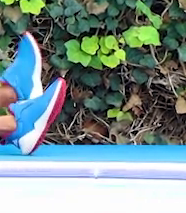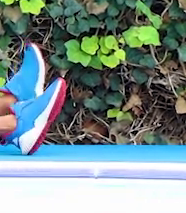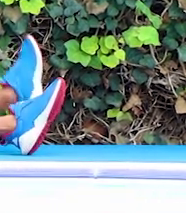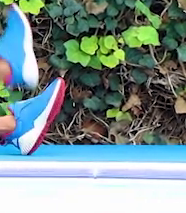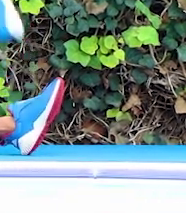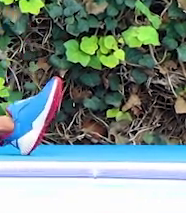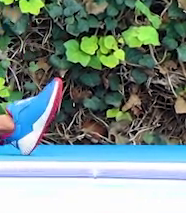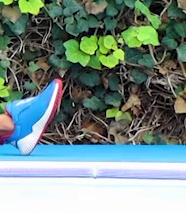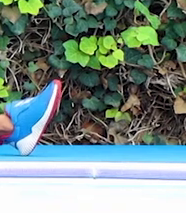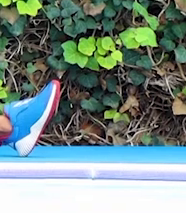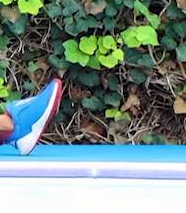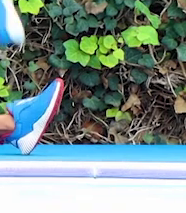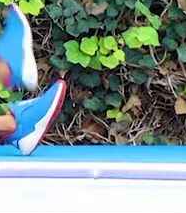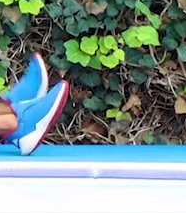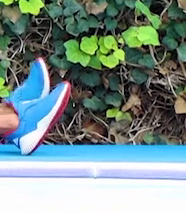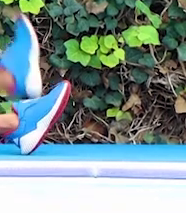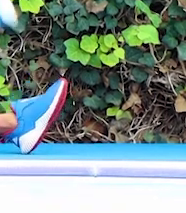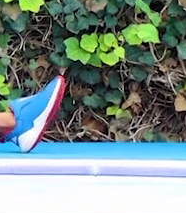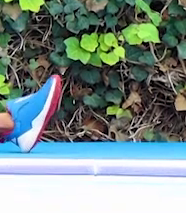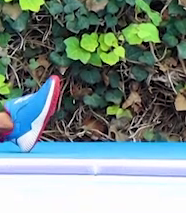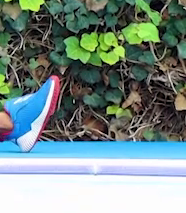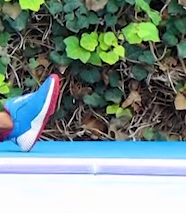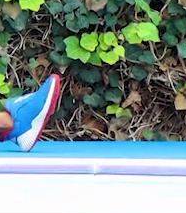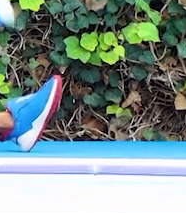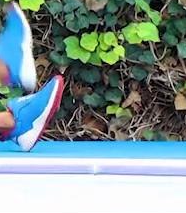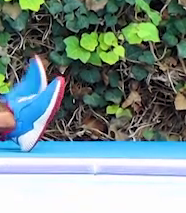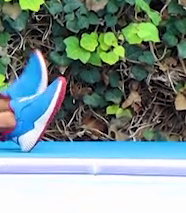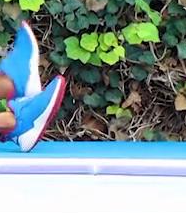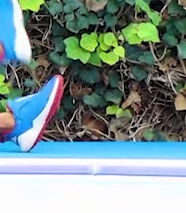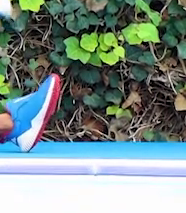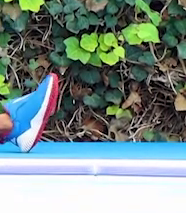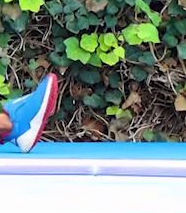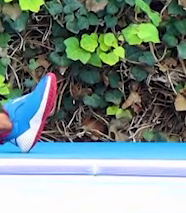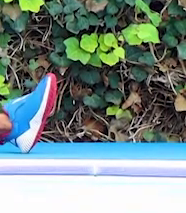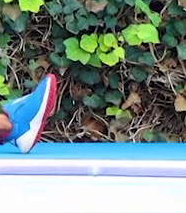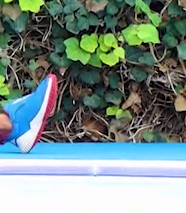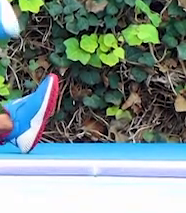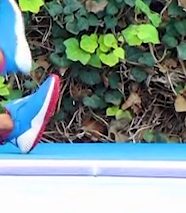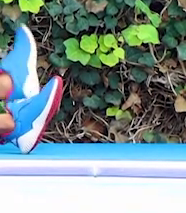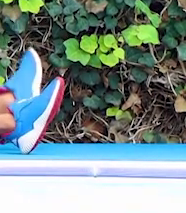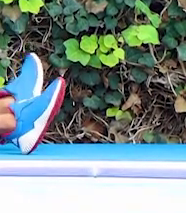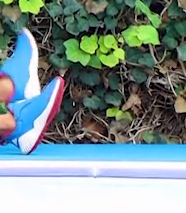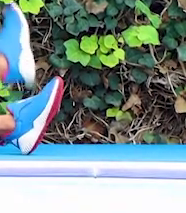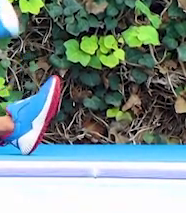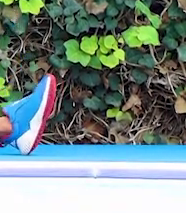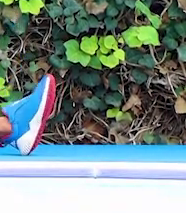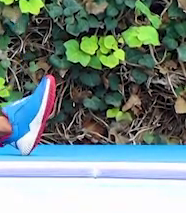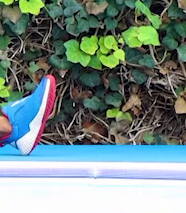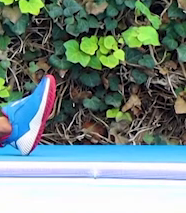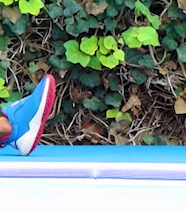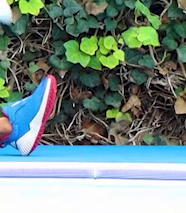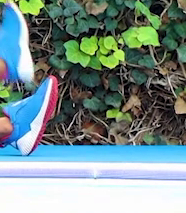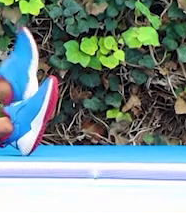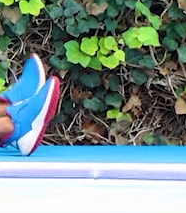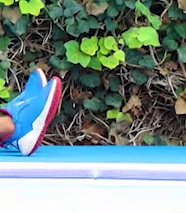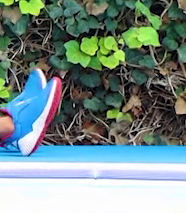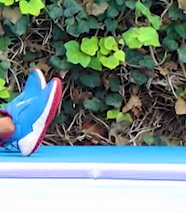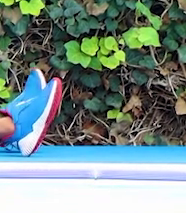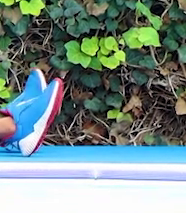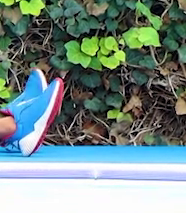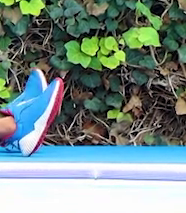Sin que toque el suelo. Muy bien. Estira muy bien. Sin que toque el suelo. Perfecto. Una más.